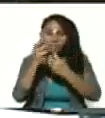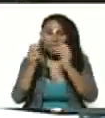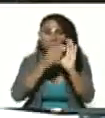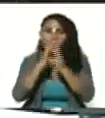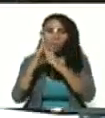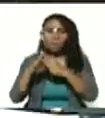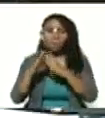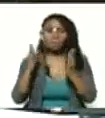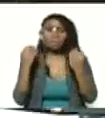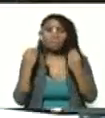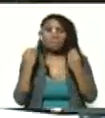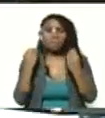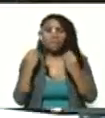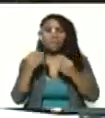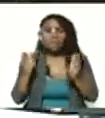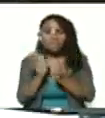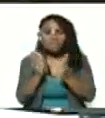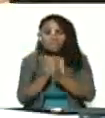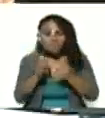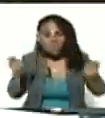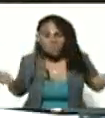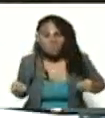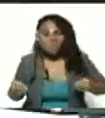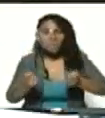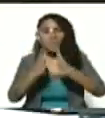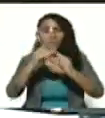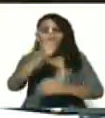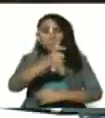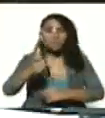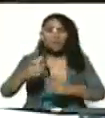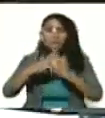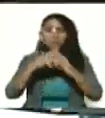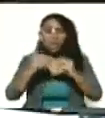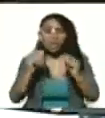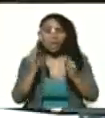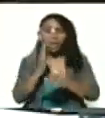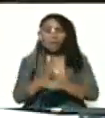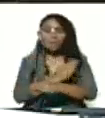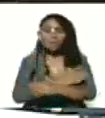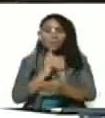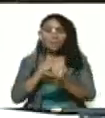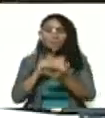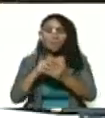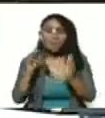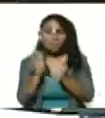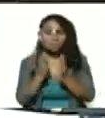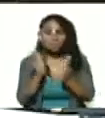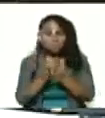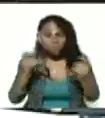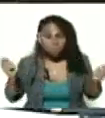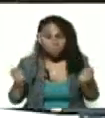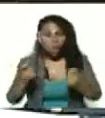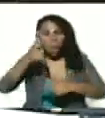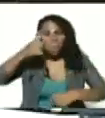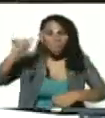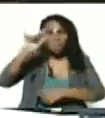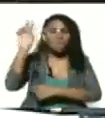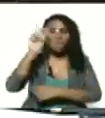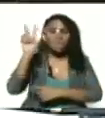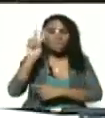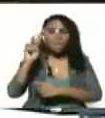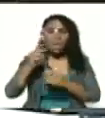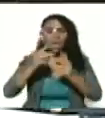motivar todos los precandidatos y todas las precandidatas motivar al pueblo venezolano